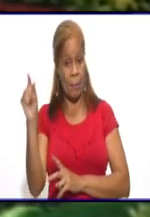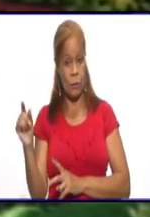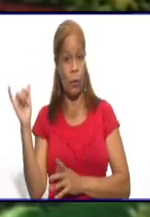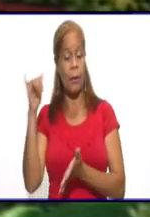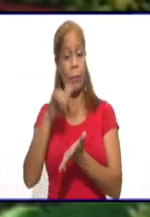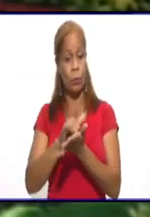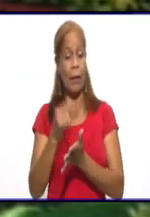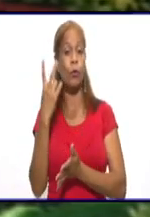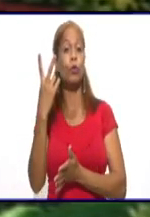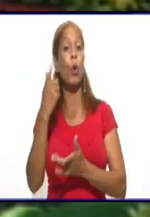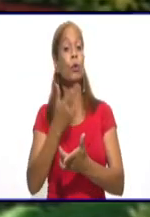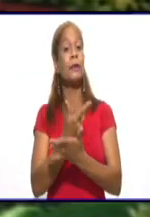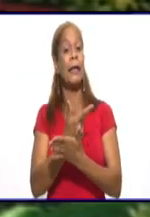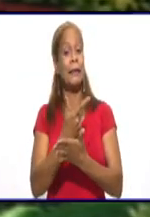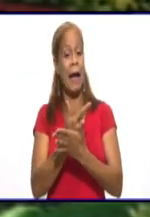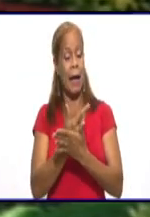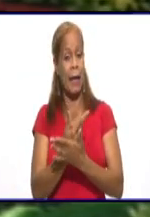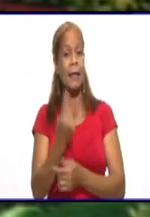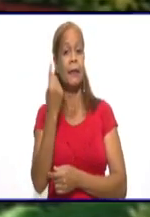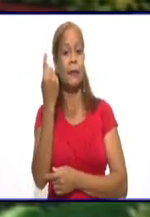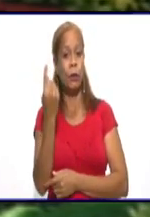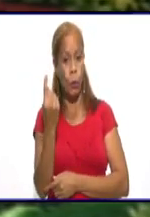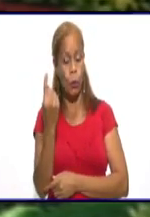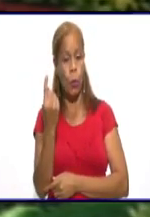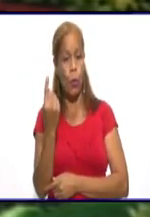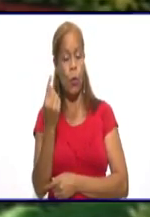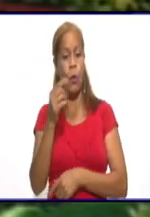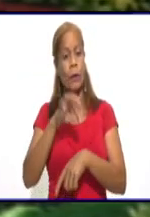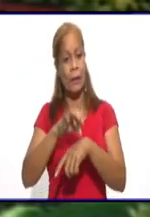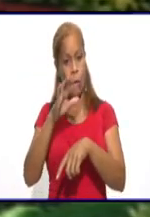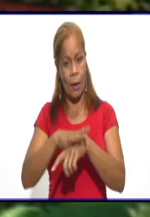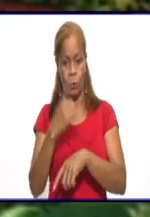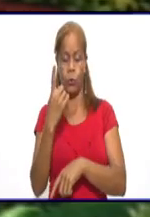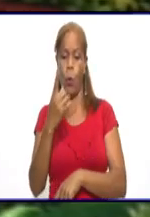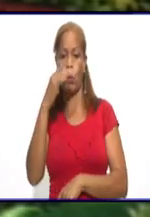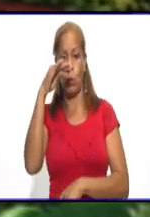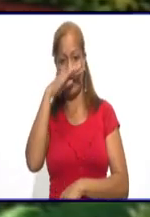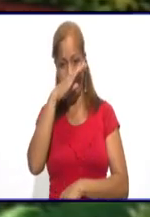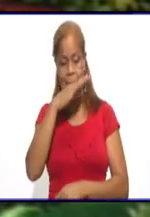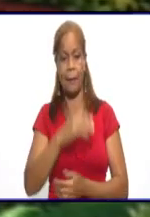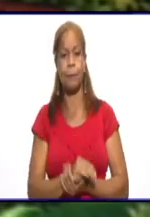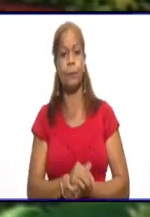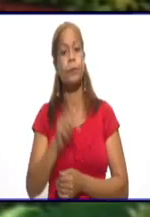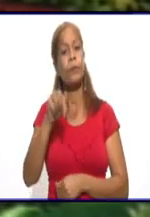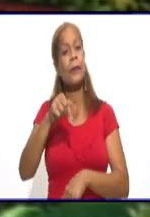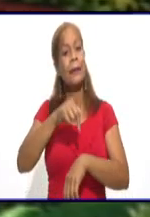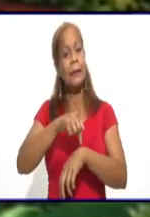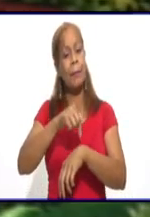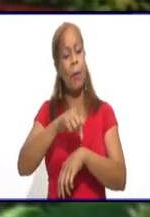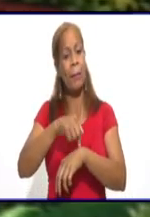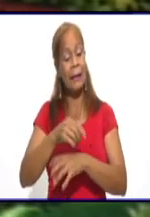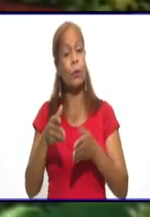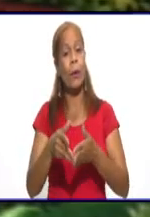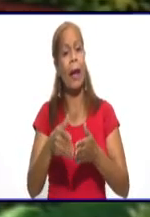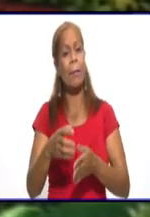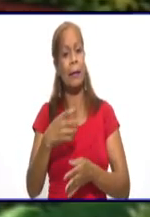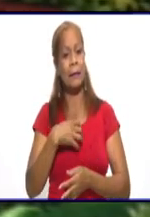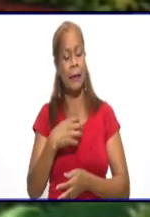2 de Yara y uno que corresponden a Guisa y Río Cauto. En este momento Granma tiene